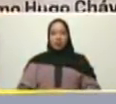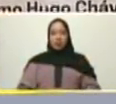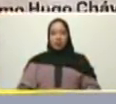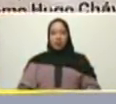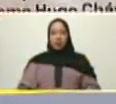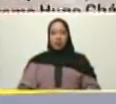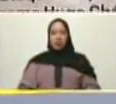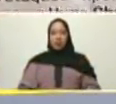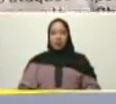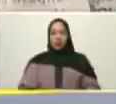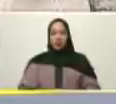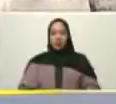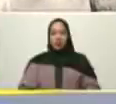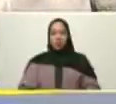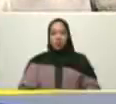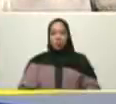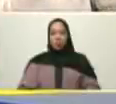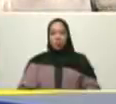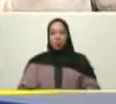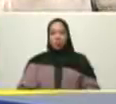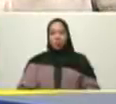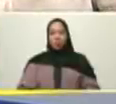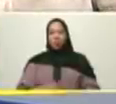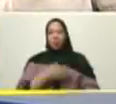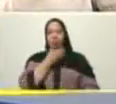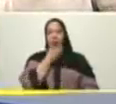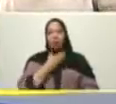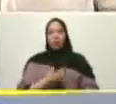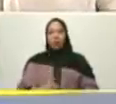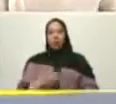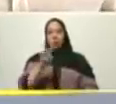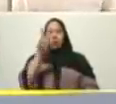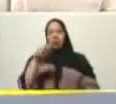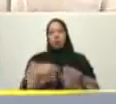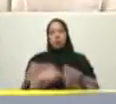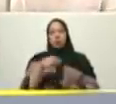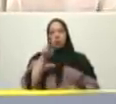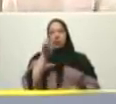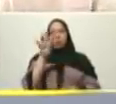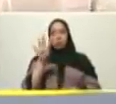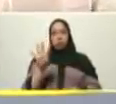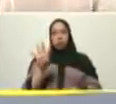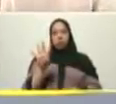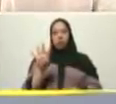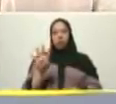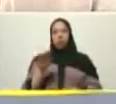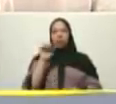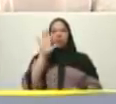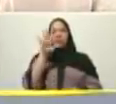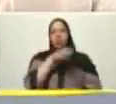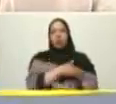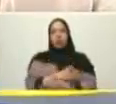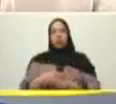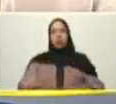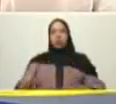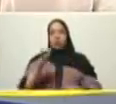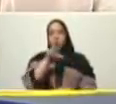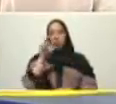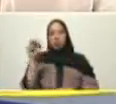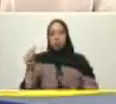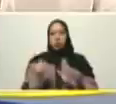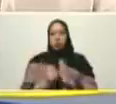y en el diciembre del dos mil veinticuatro estaremos llegando a cinco millones doscientos